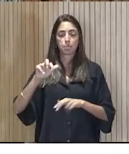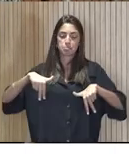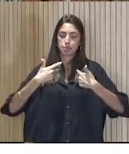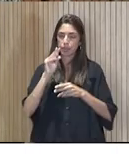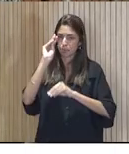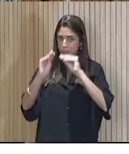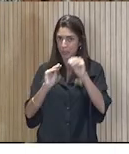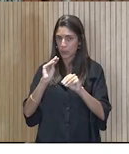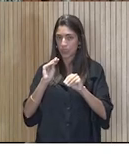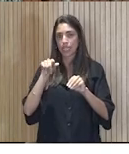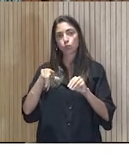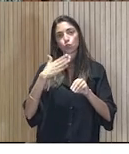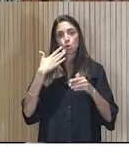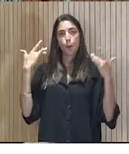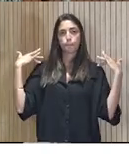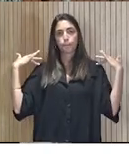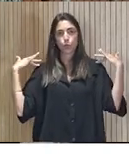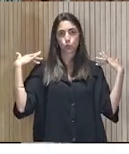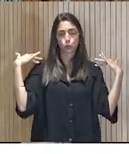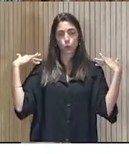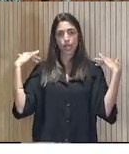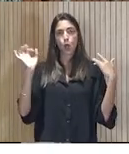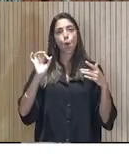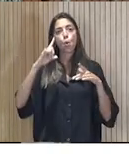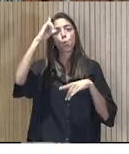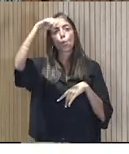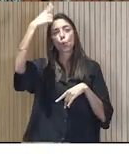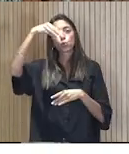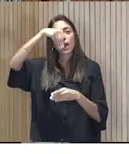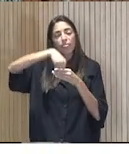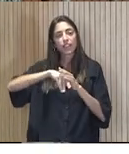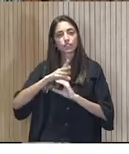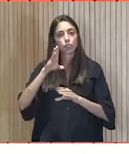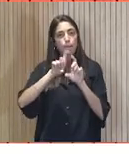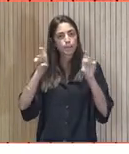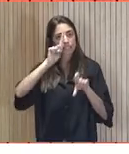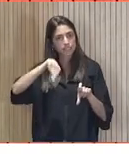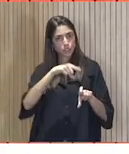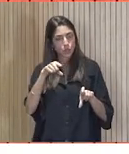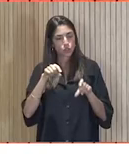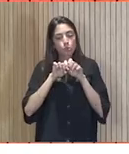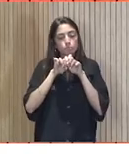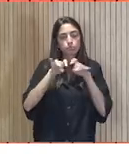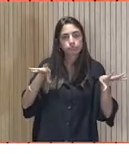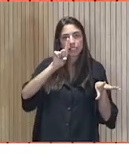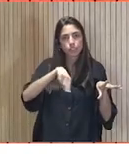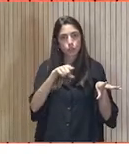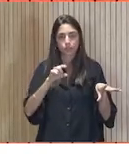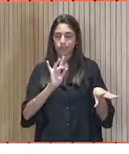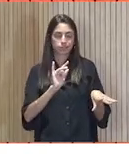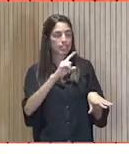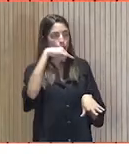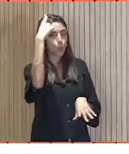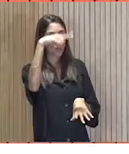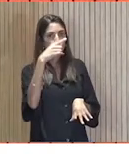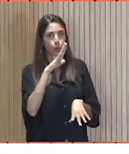¿esto es postureo o es cultura de la empresa? ¿Se contagia? Se contagia, es absoluta cultura. Yo te